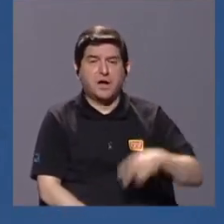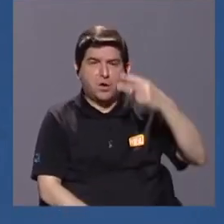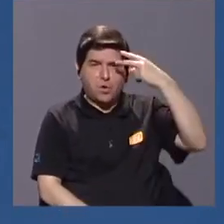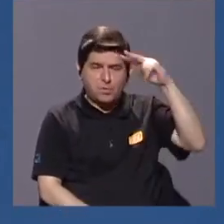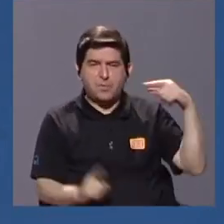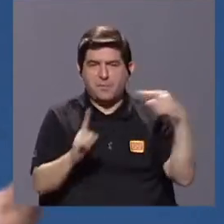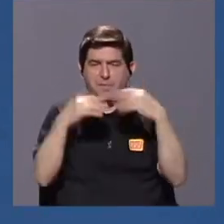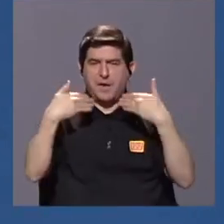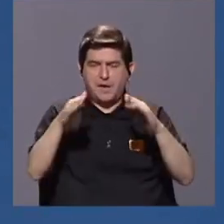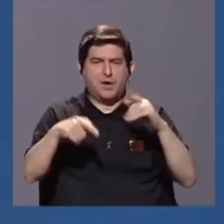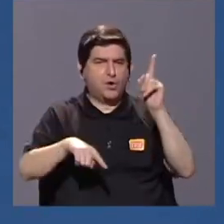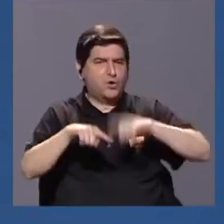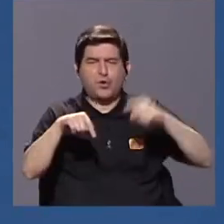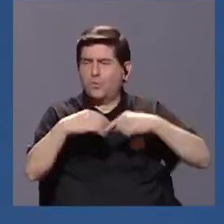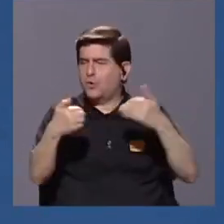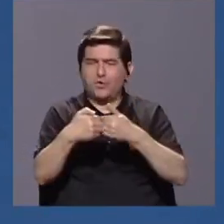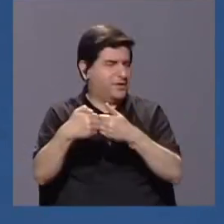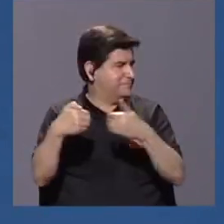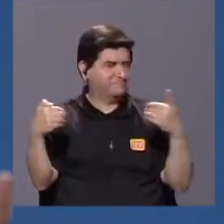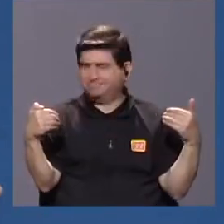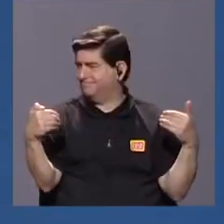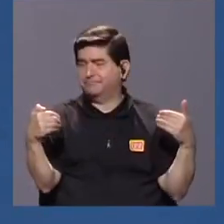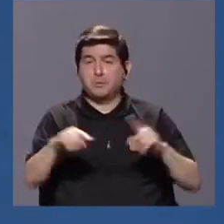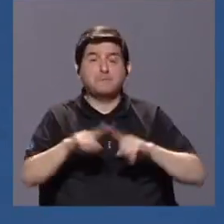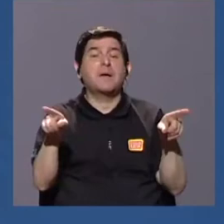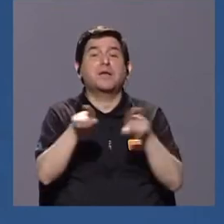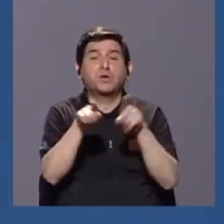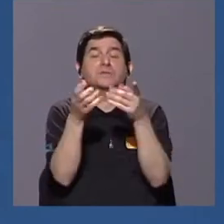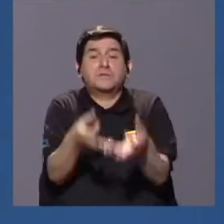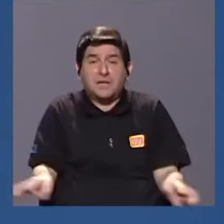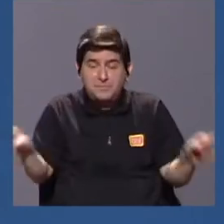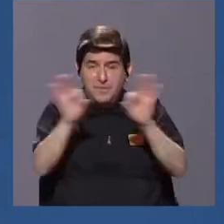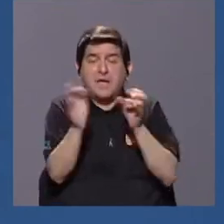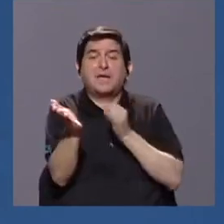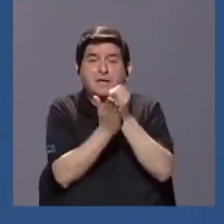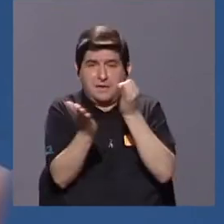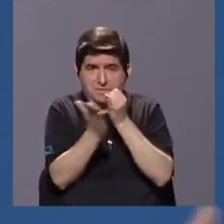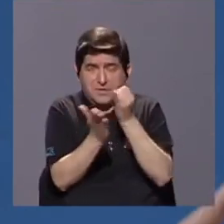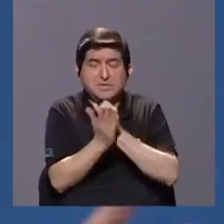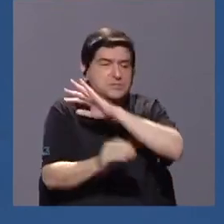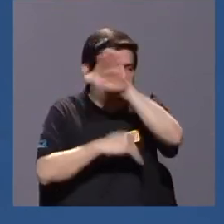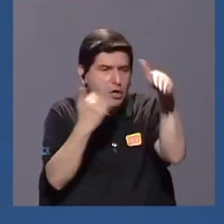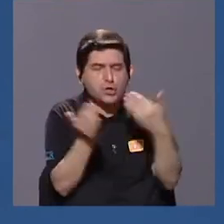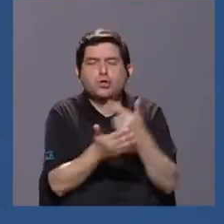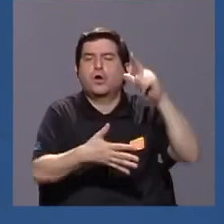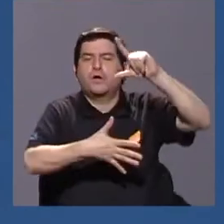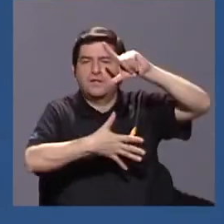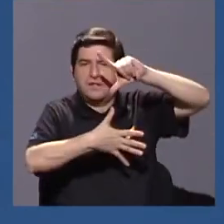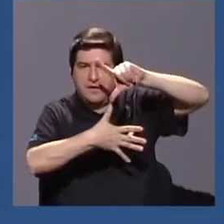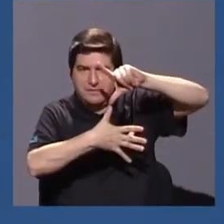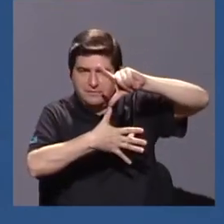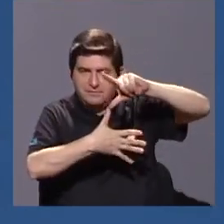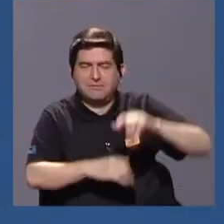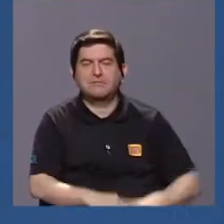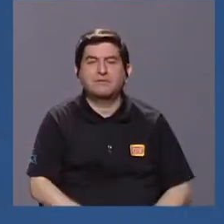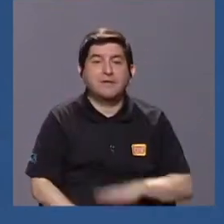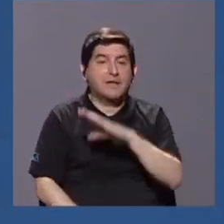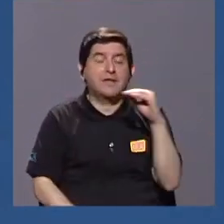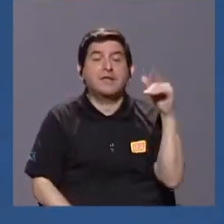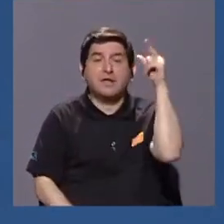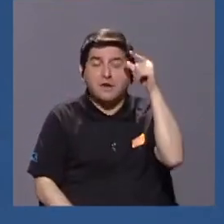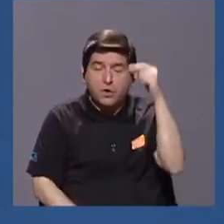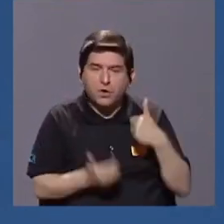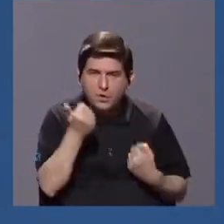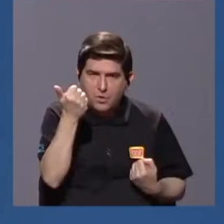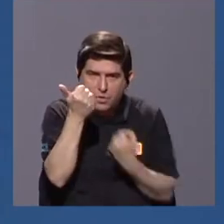podemos separarla de Mesoamérica, pero también es muy importante hacer investigaciones a nivel de toda Latinoamérica y, por supuesto, tener